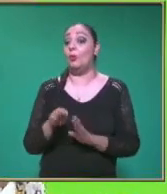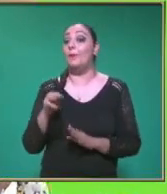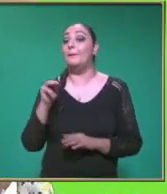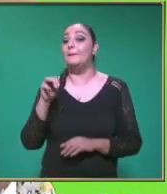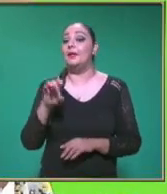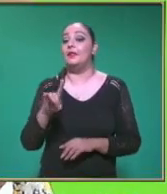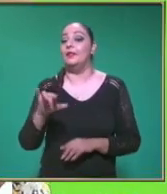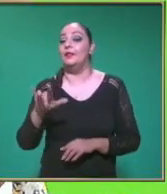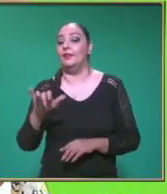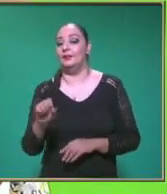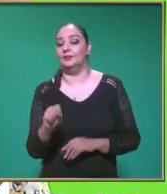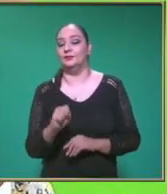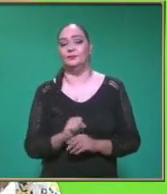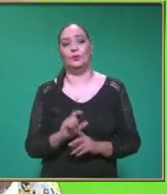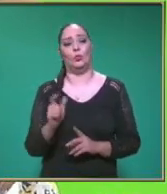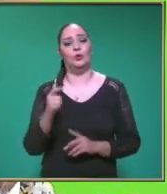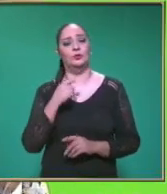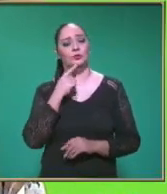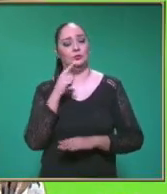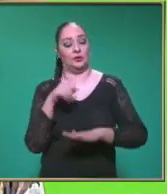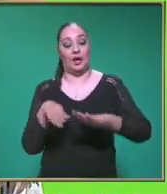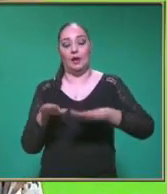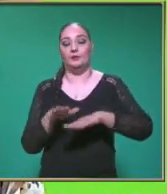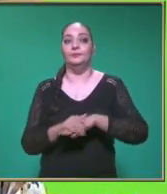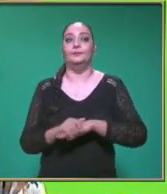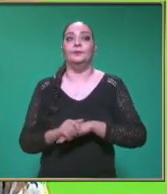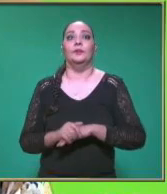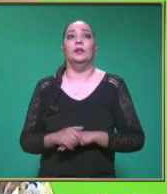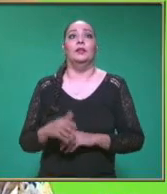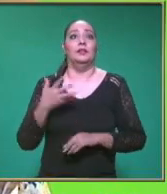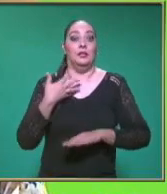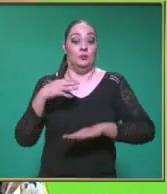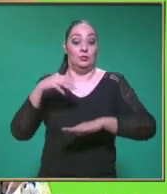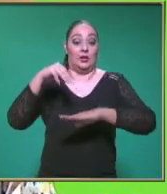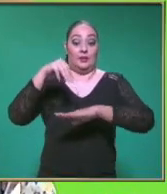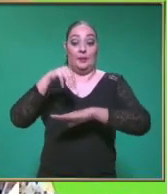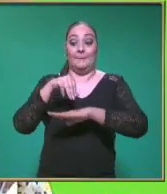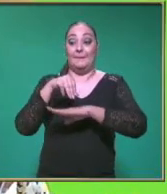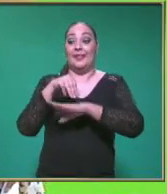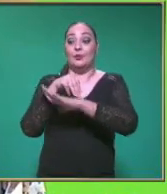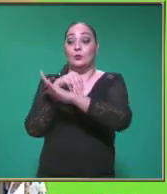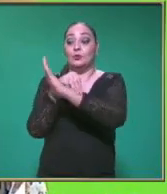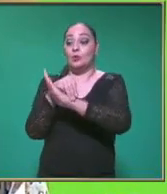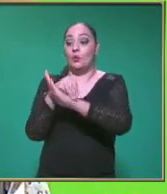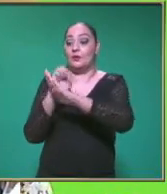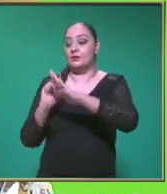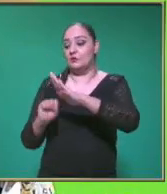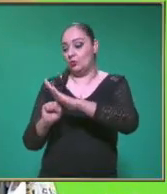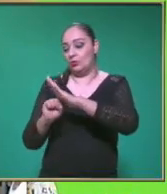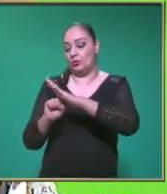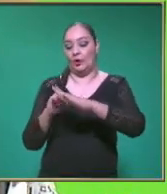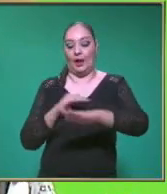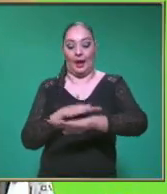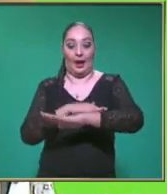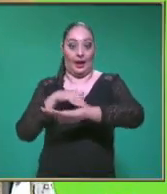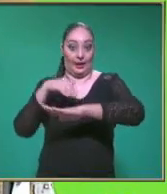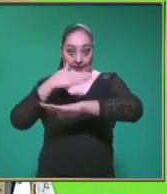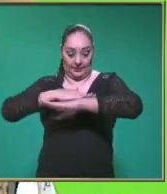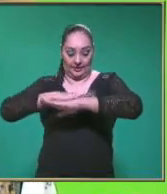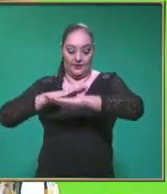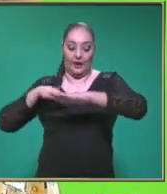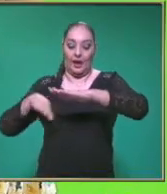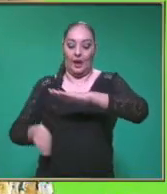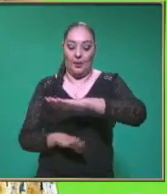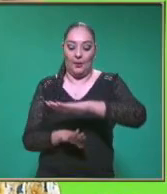En la numerador Vamos a llamarlo así Nos queda Metros sobre segundos Y en la parte De abajo El